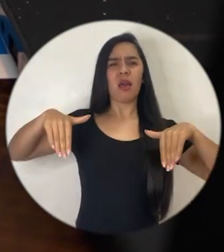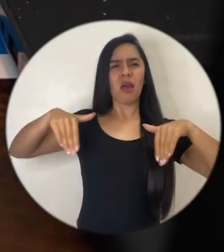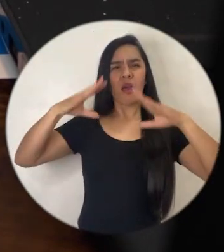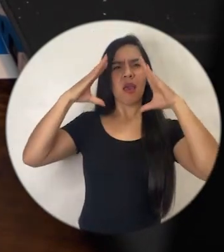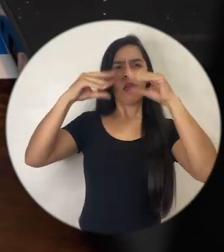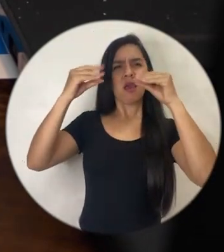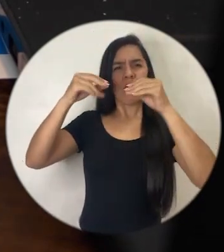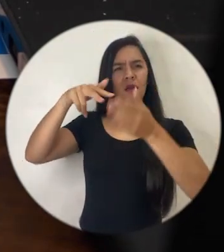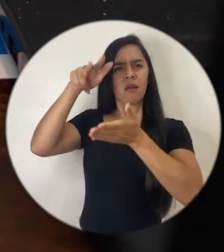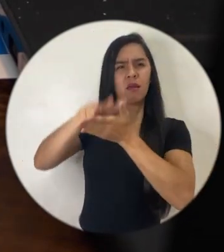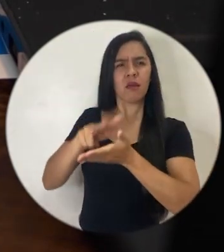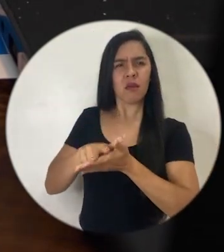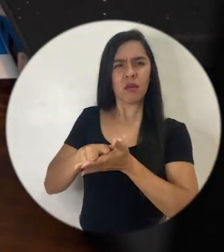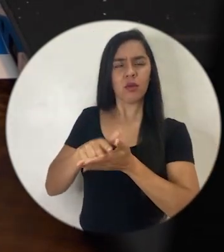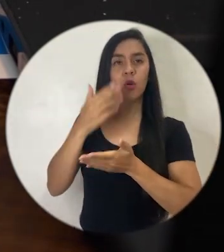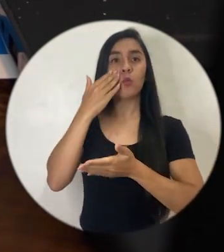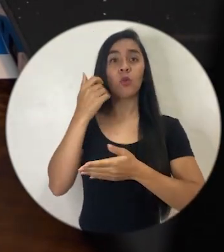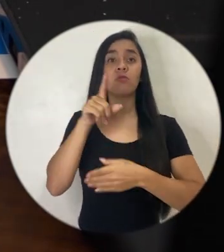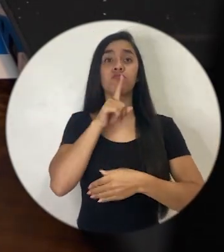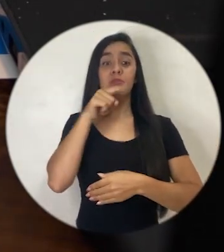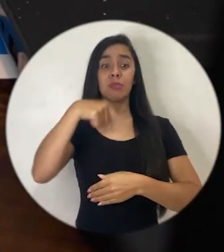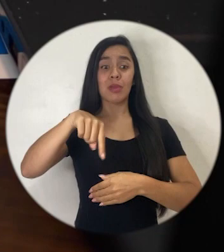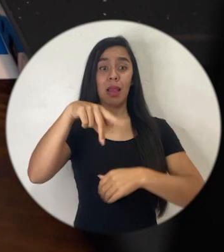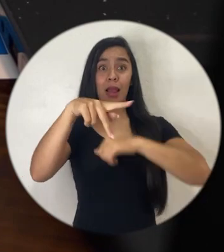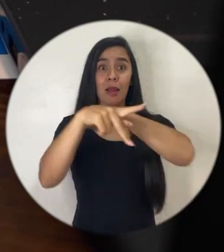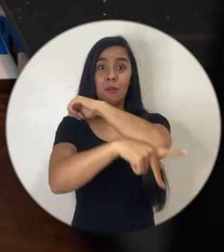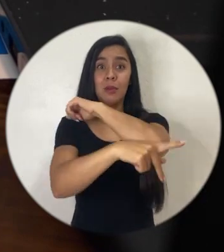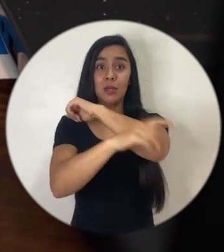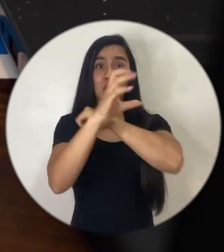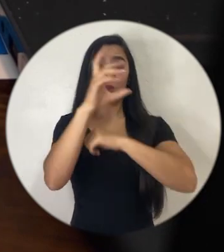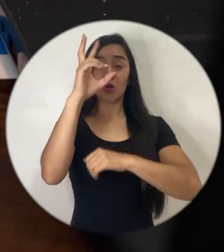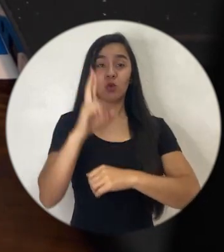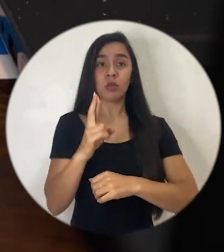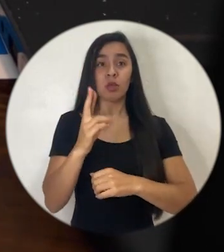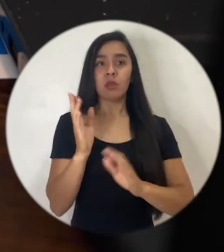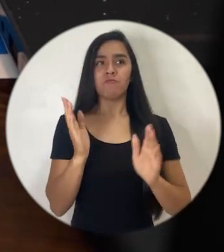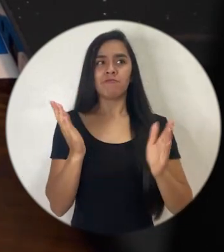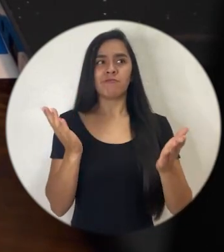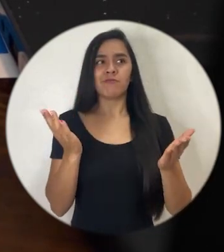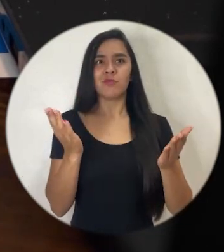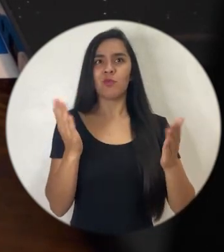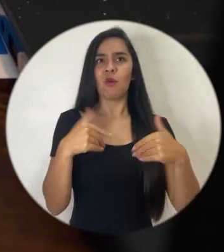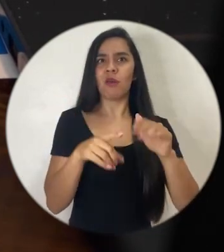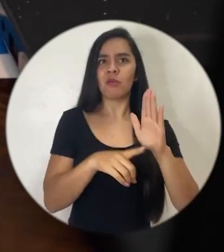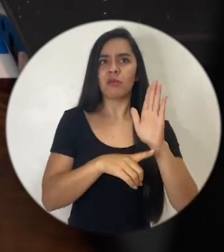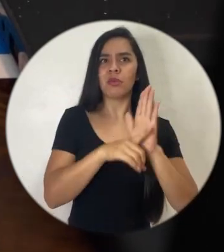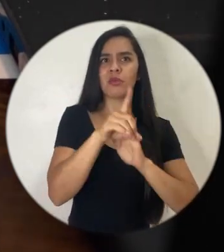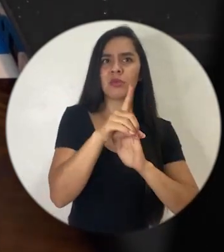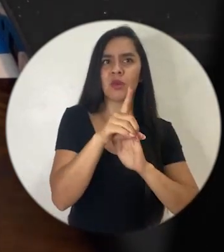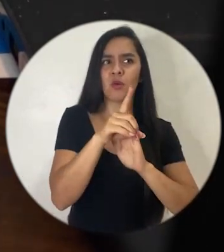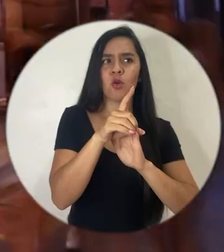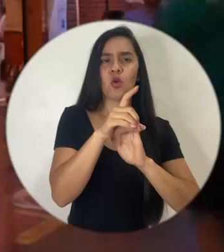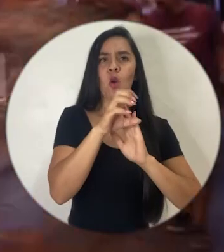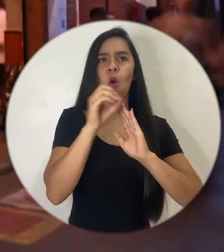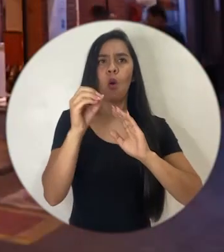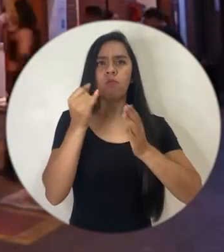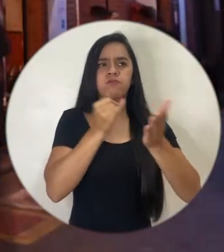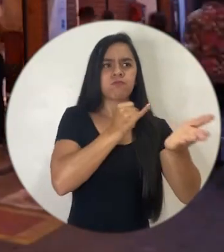afirmarlo, y es que en el país hemos sido muy pobres en el desarrollo y generación de